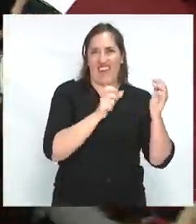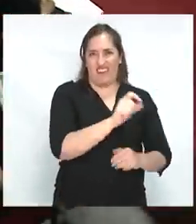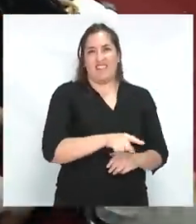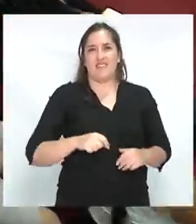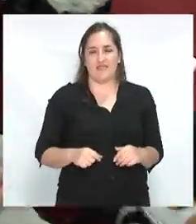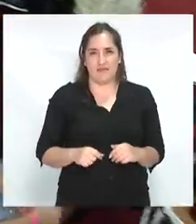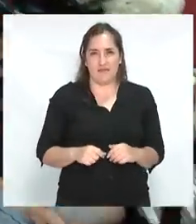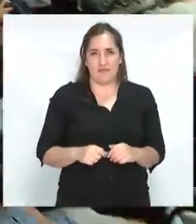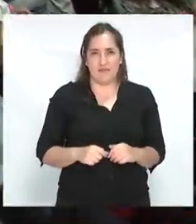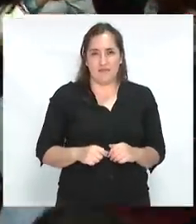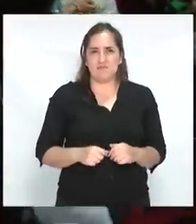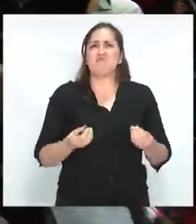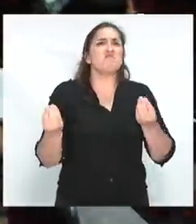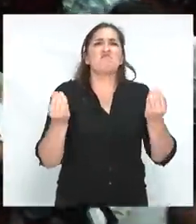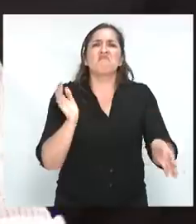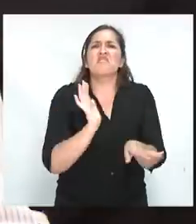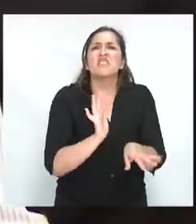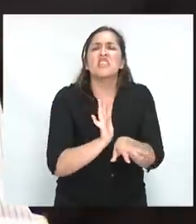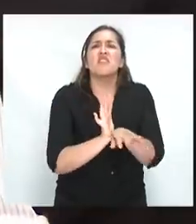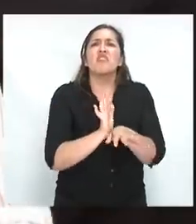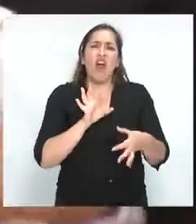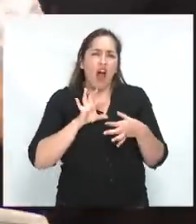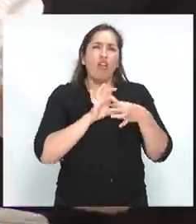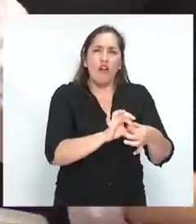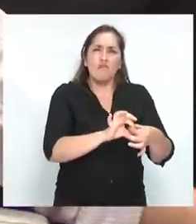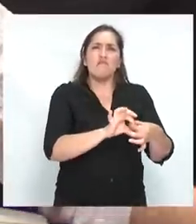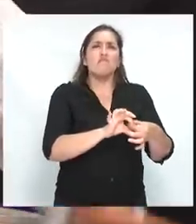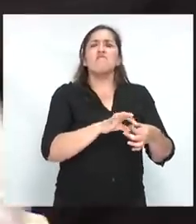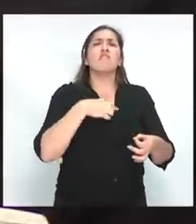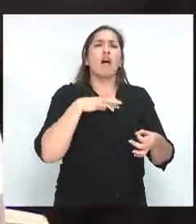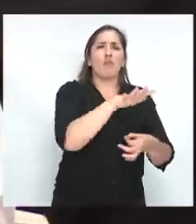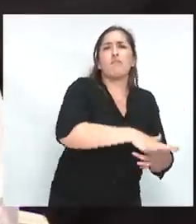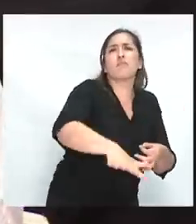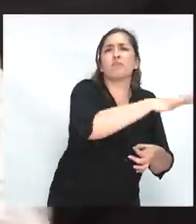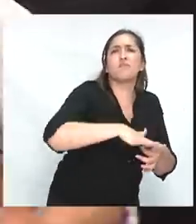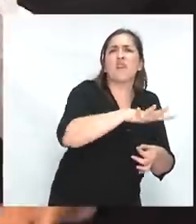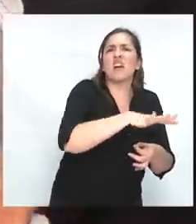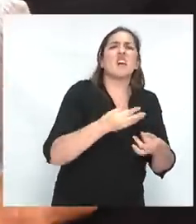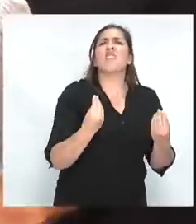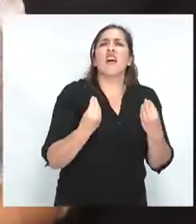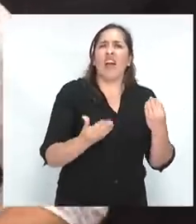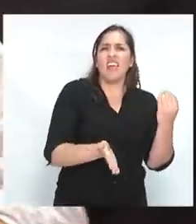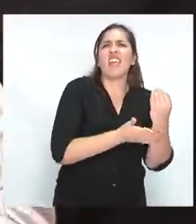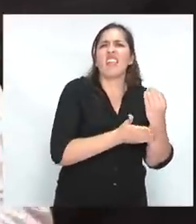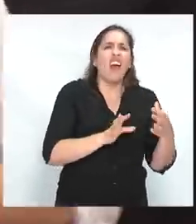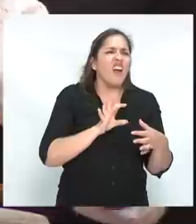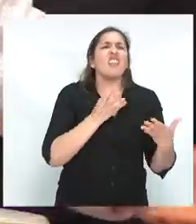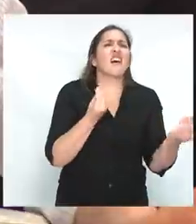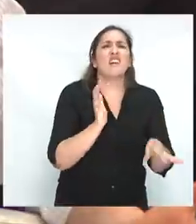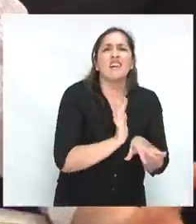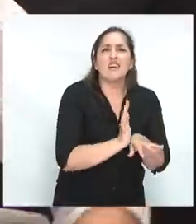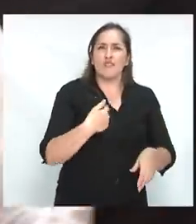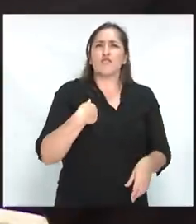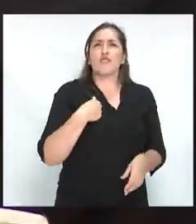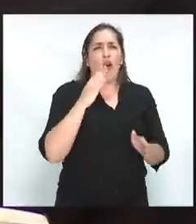¿Qué ha significado ser progresista, ser populista, ser izquierdista, ser